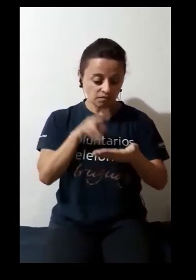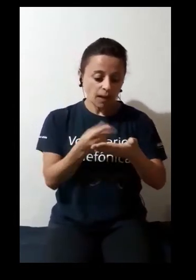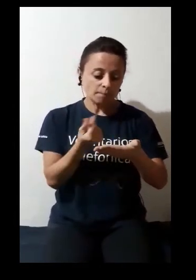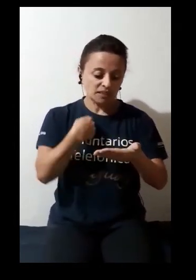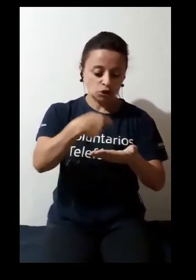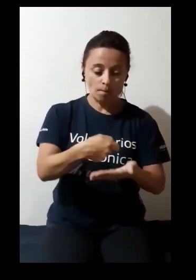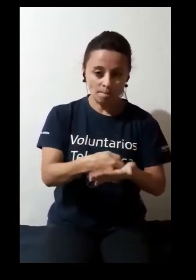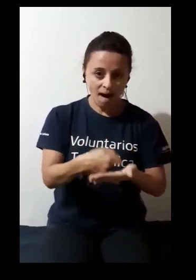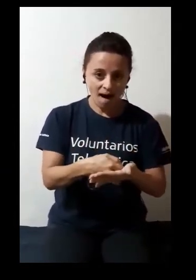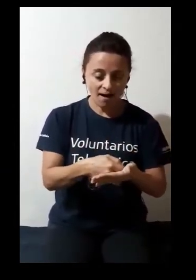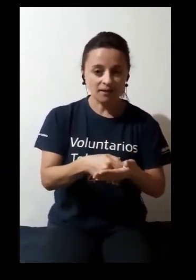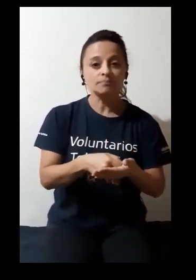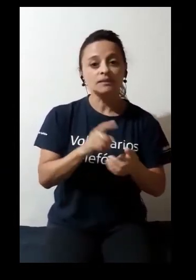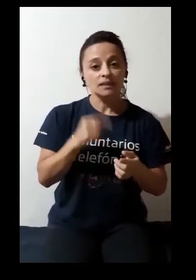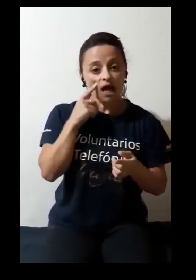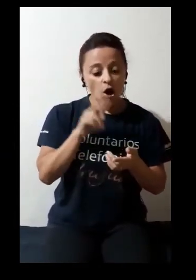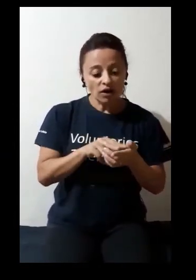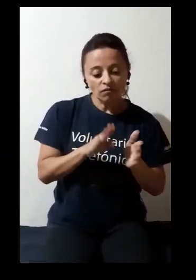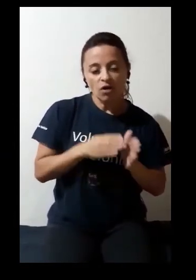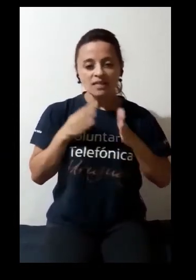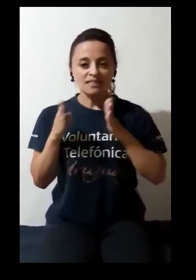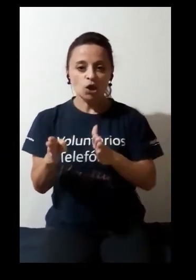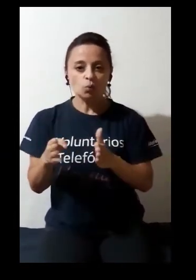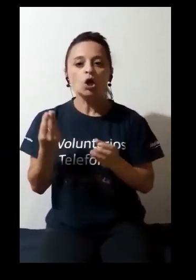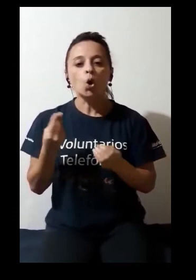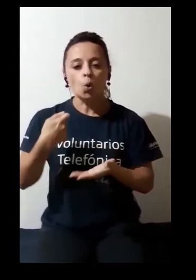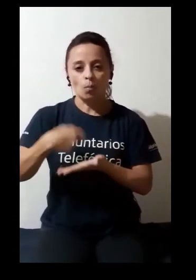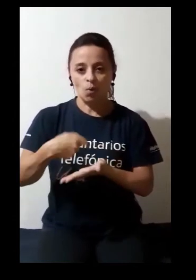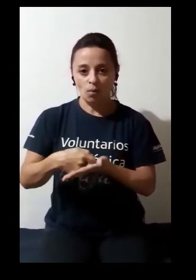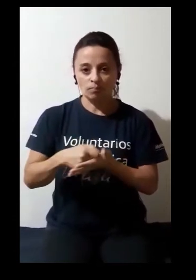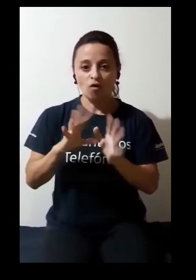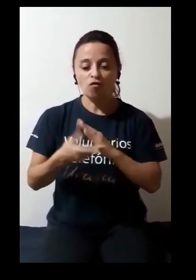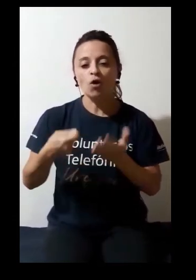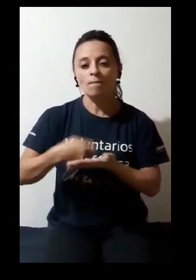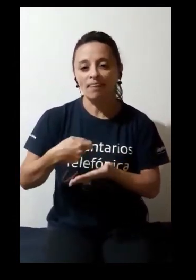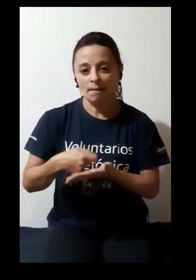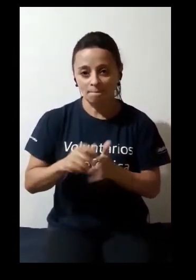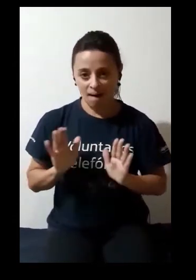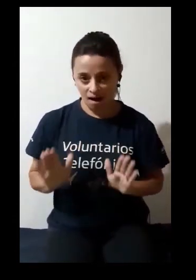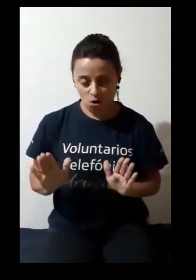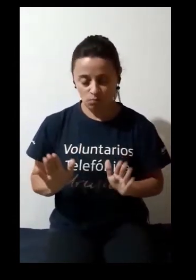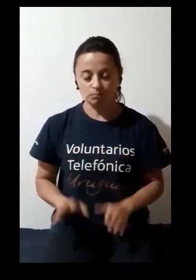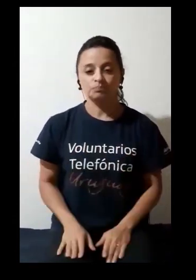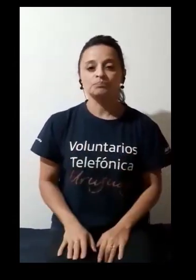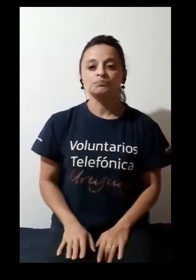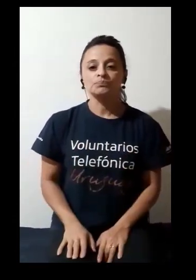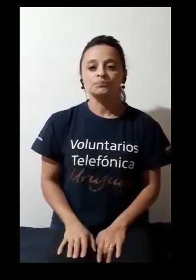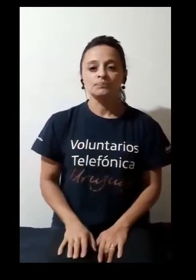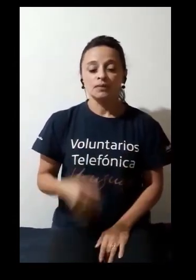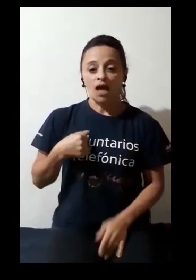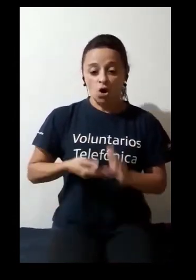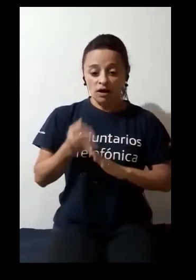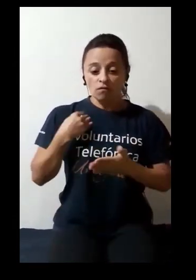Y ahora lo que voy a detallar es la forma en la que voy a pagar. Voy a detallar si quiero pagar en efectivo o